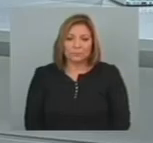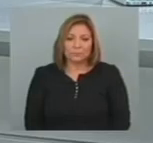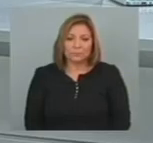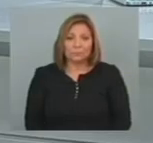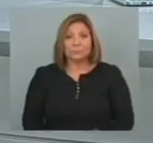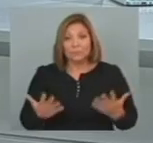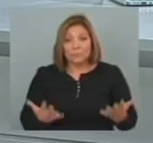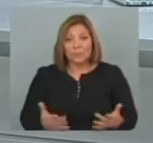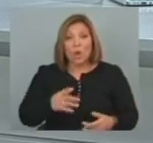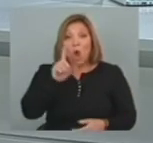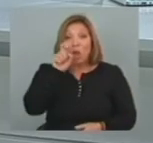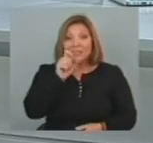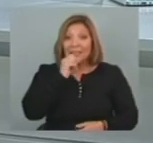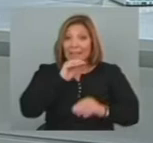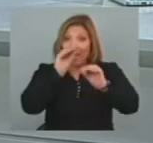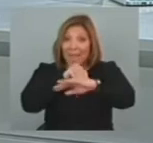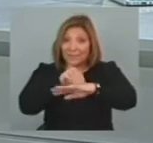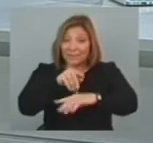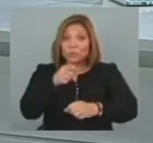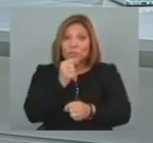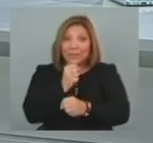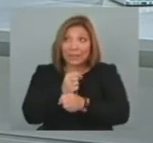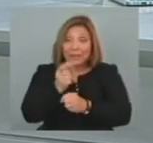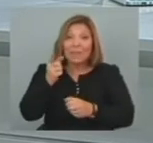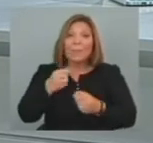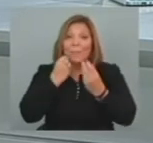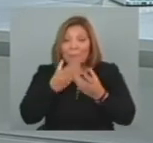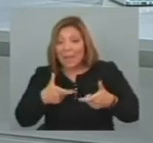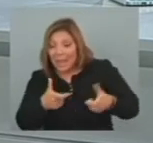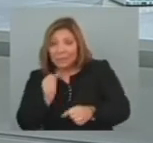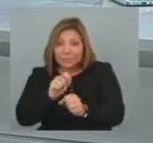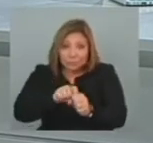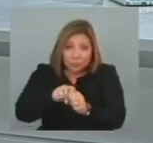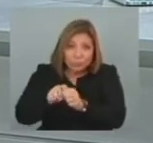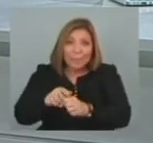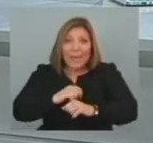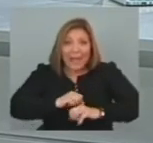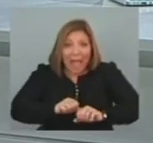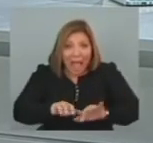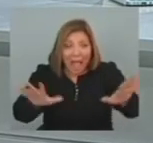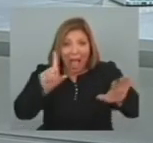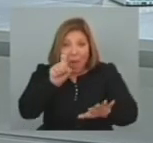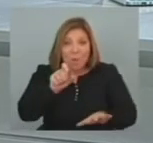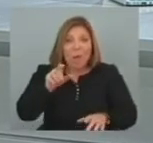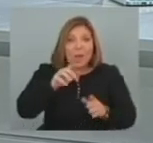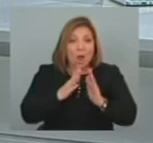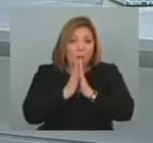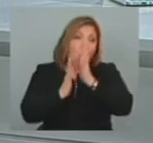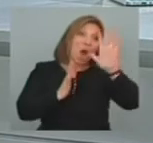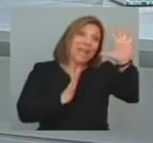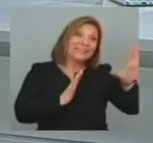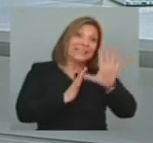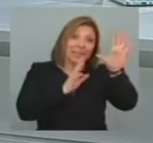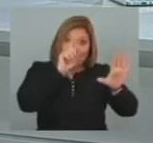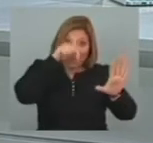O se comunica Que habrá Trabajos De mejora En el sistema De distribución En la zona oeste De Montevideo